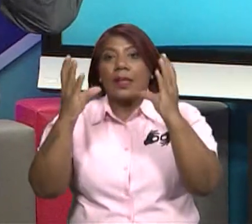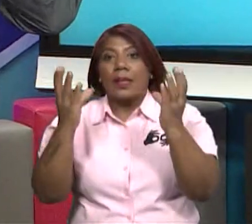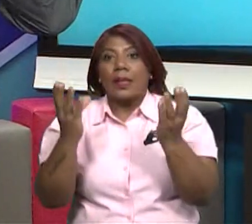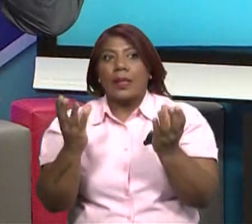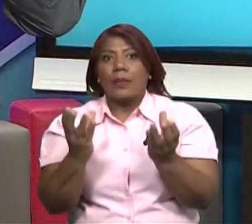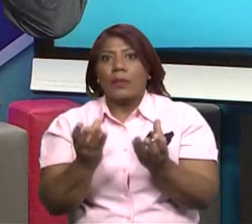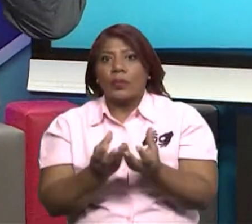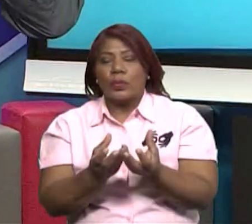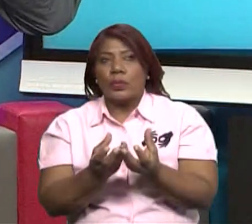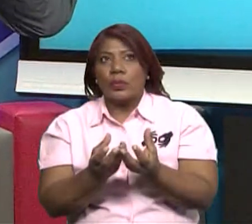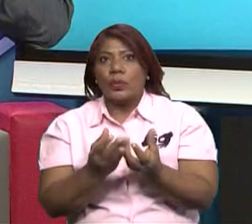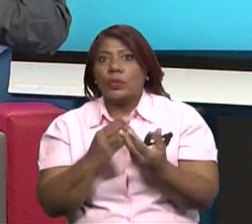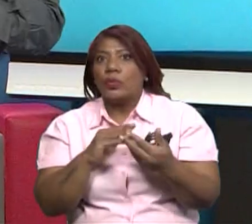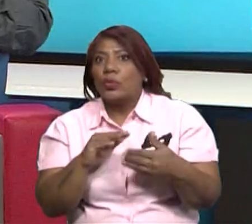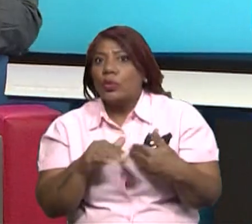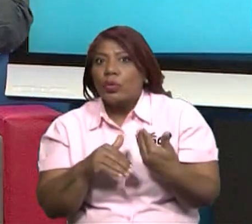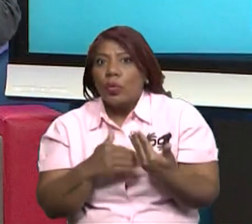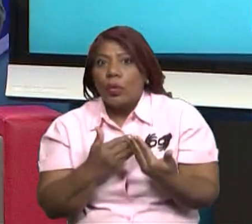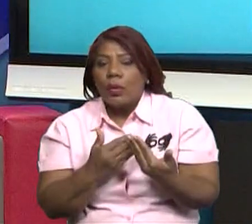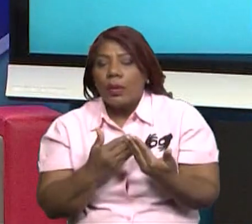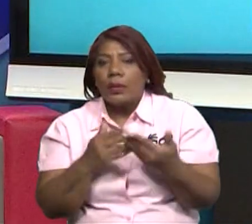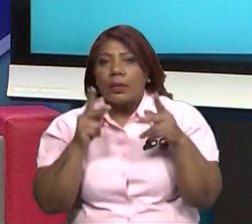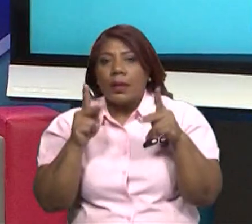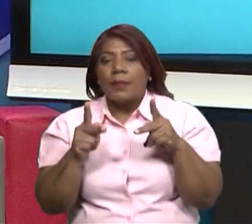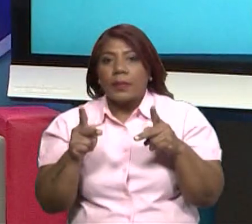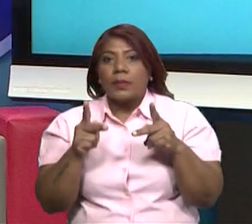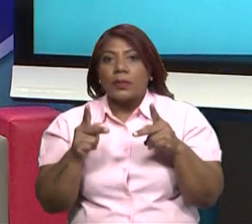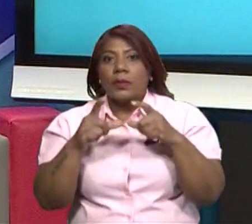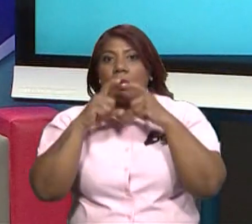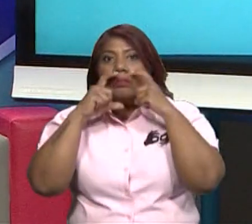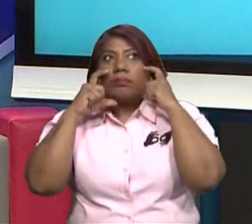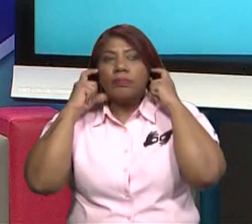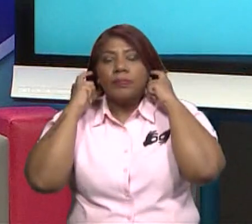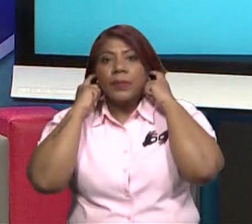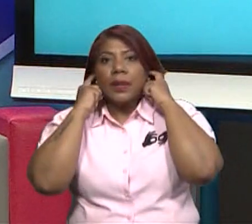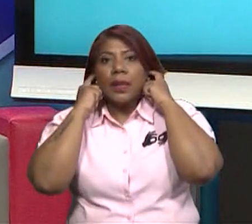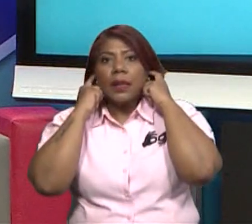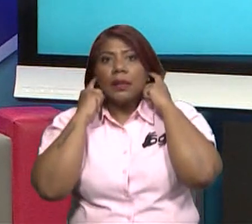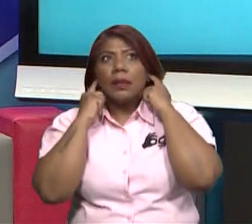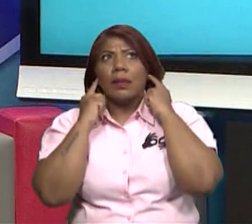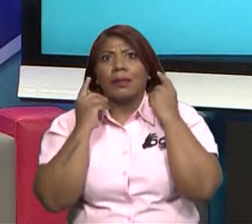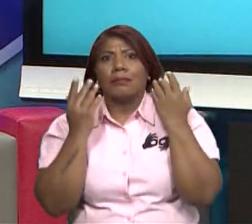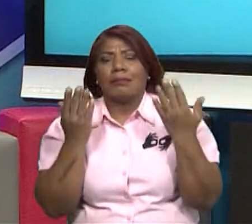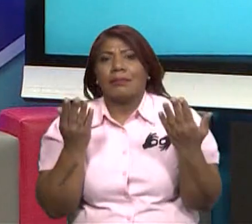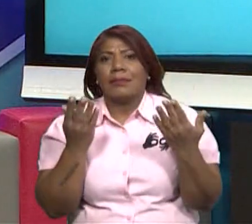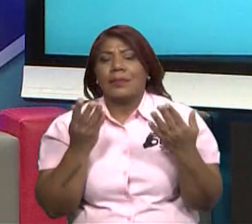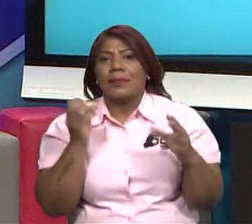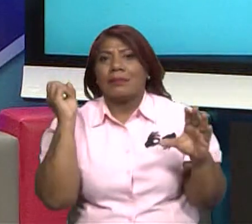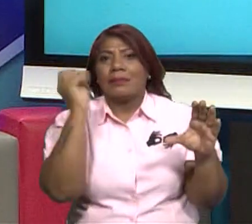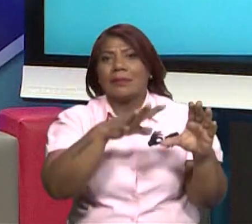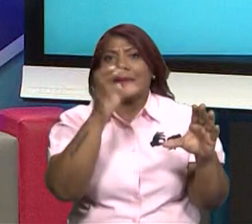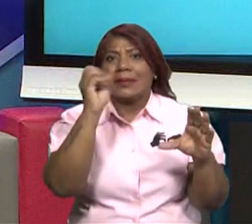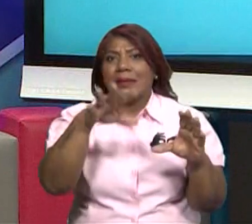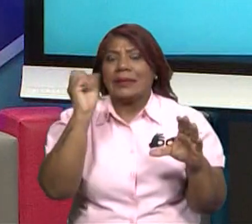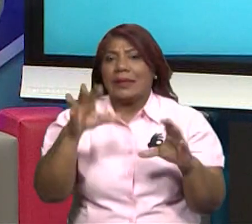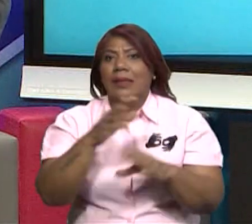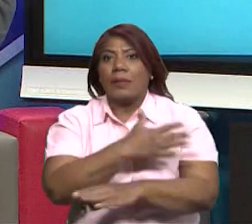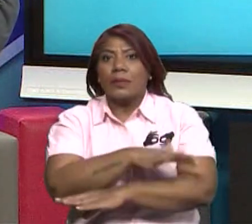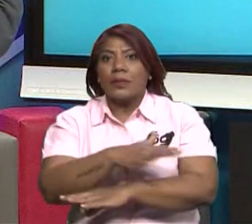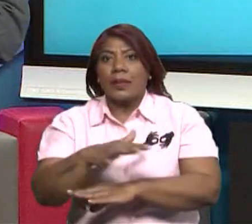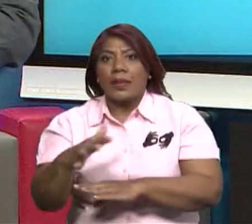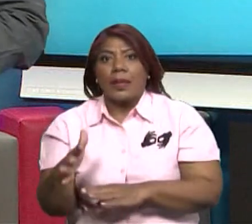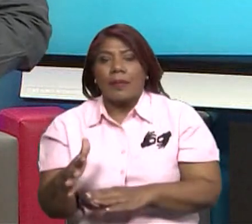mascarilla, ¿qué sucede si no ponemos buena atención en nuestras propias actividades y comenzamos a botar esas mascarillas por ahí?